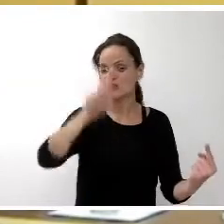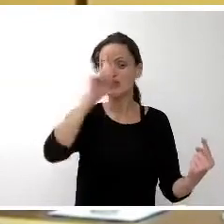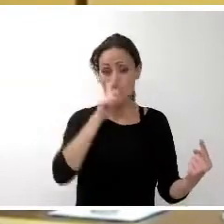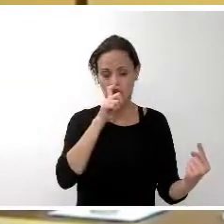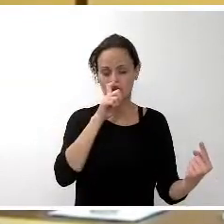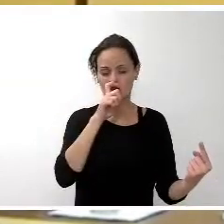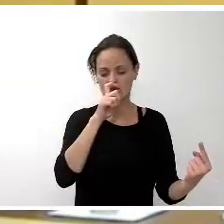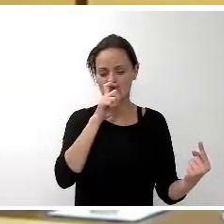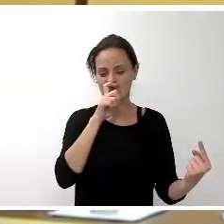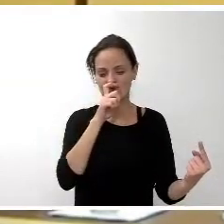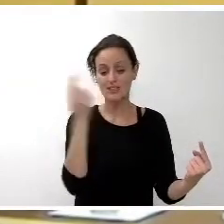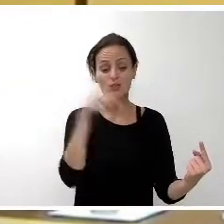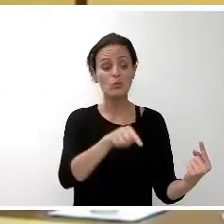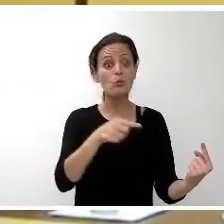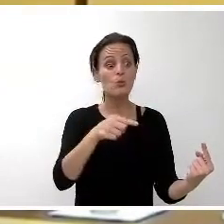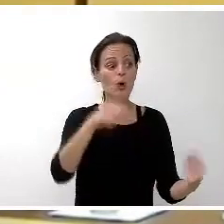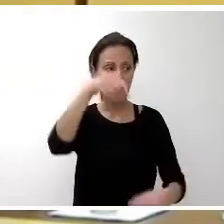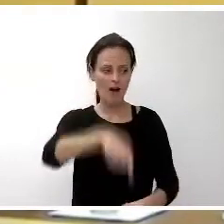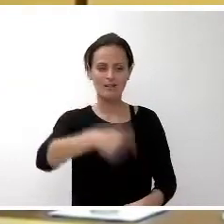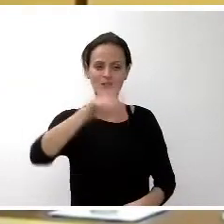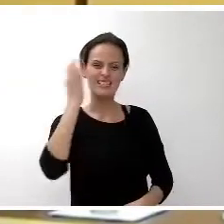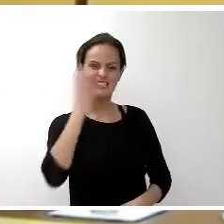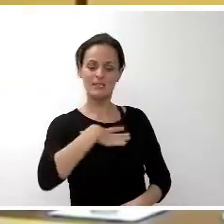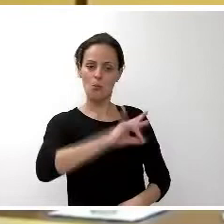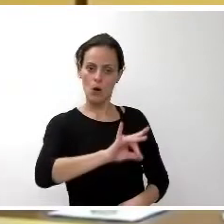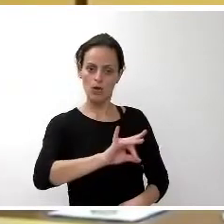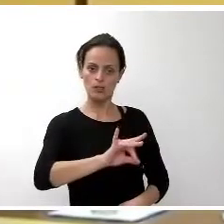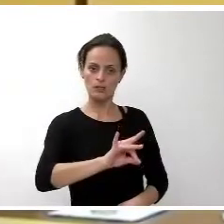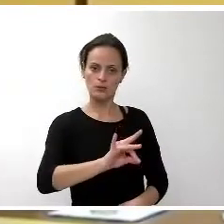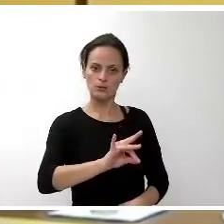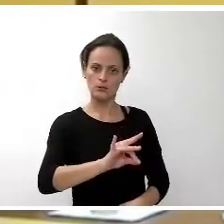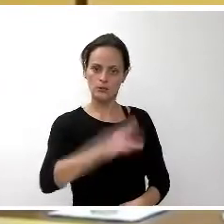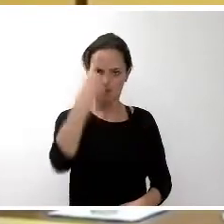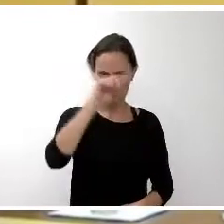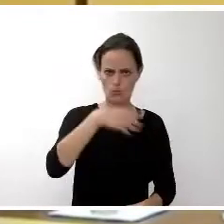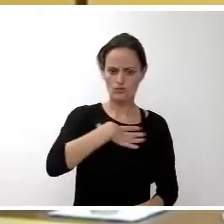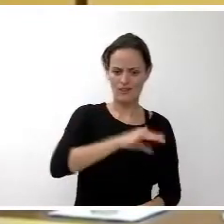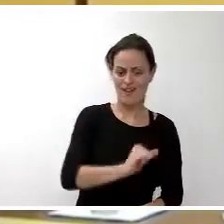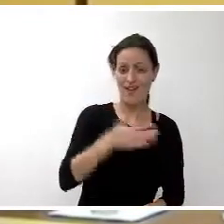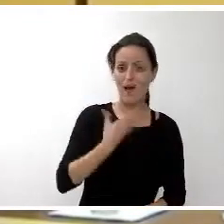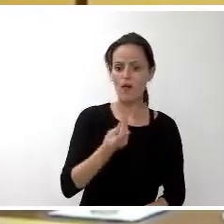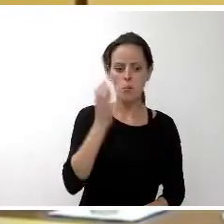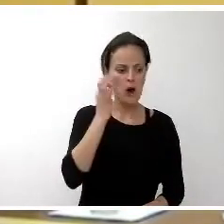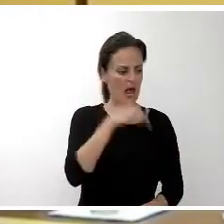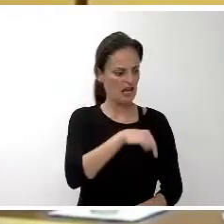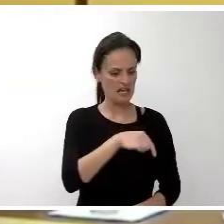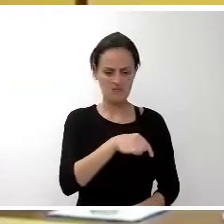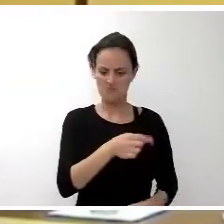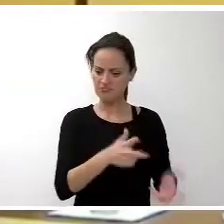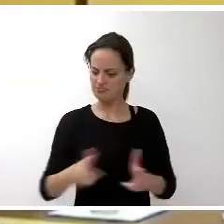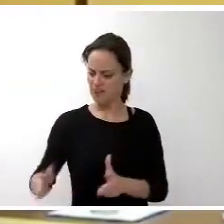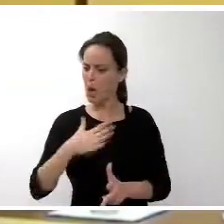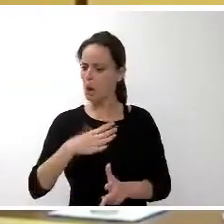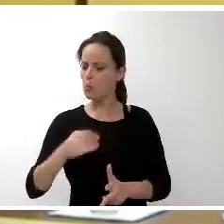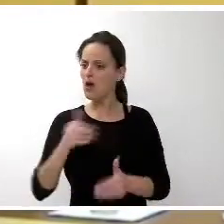recordemos que tú hoy puedes ser presidenta. Tienes esa posibilidad. Hay muchas mujeres hoy aquí que tienen la posibilidad de ser consejeras